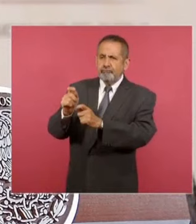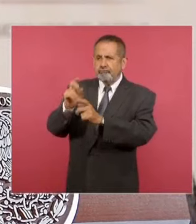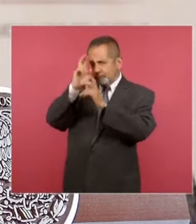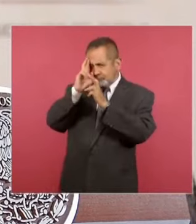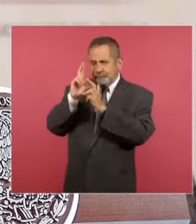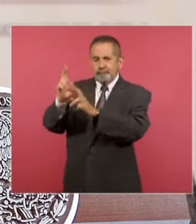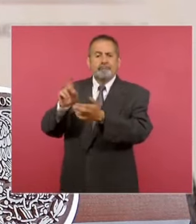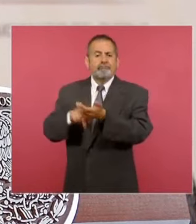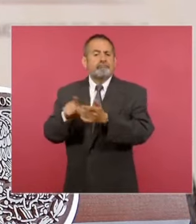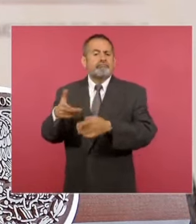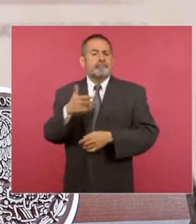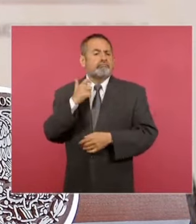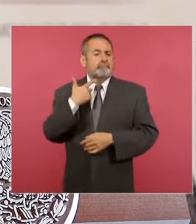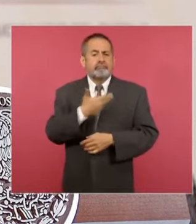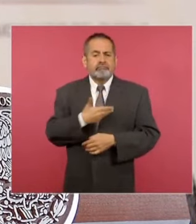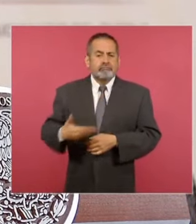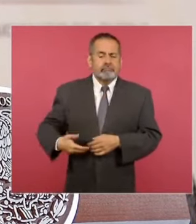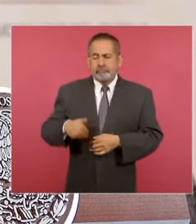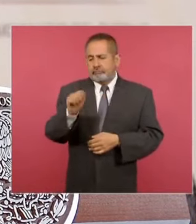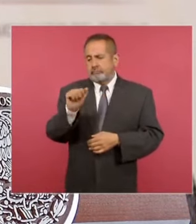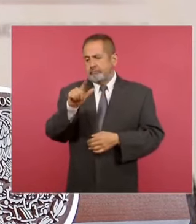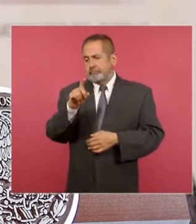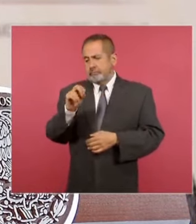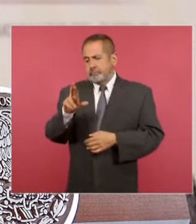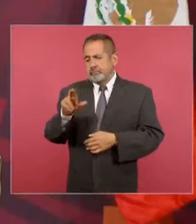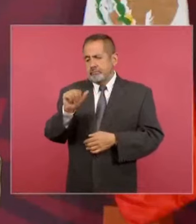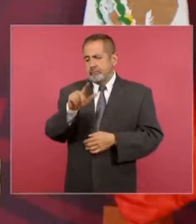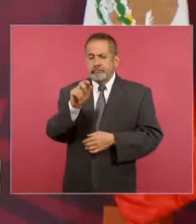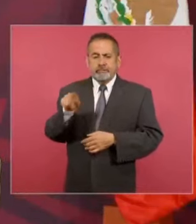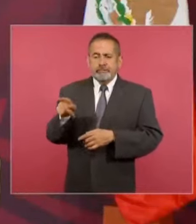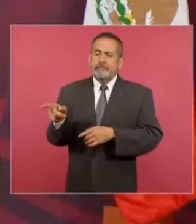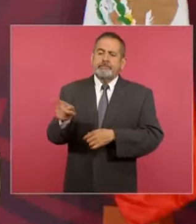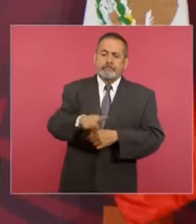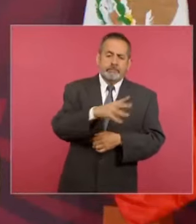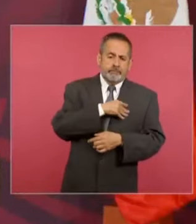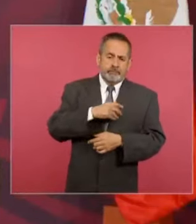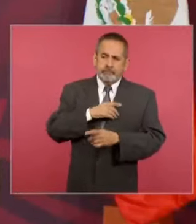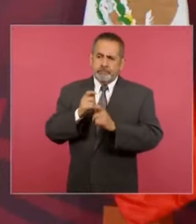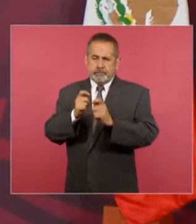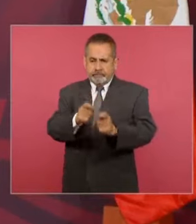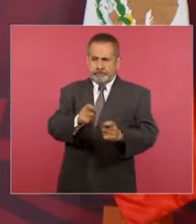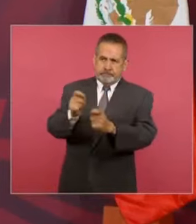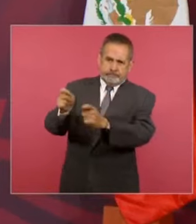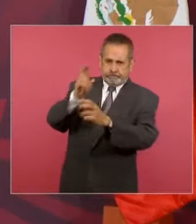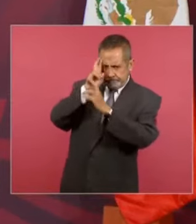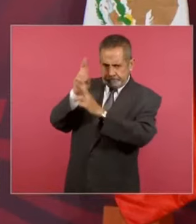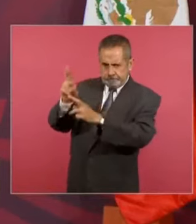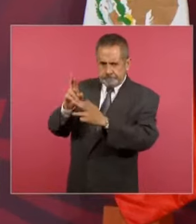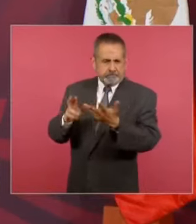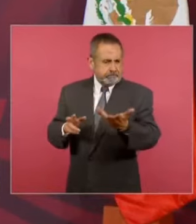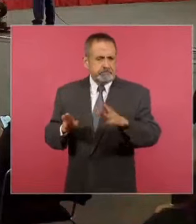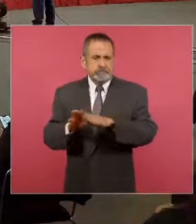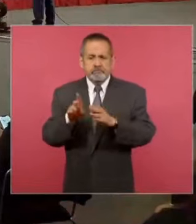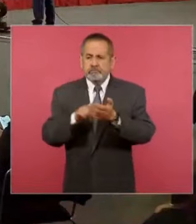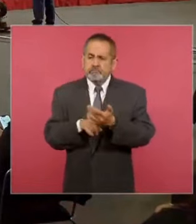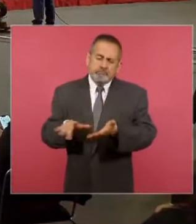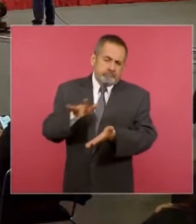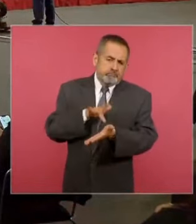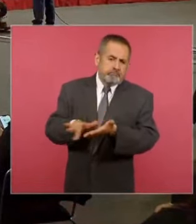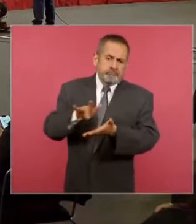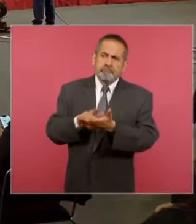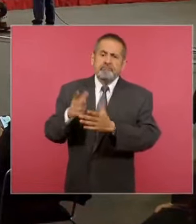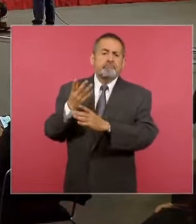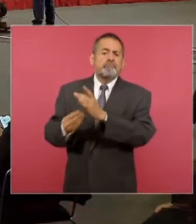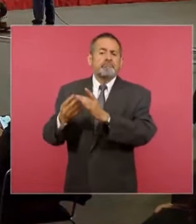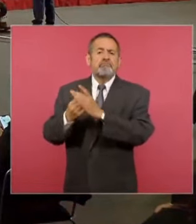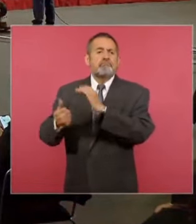en la persona de su hija, Isabel Allende. Destacó el apoyo que México dio a los exiliados